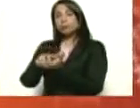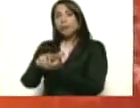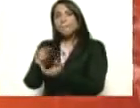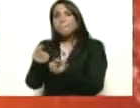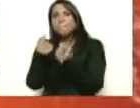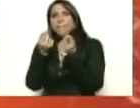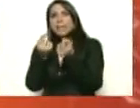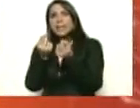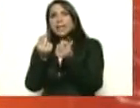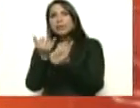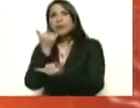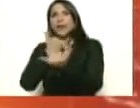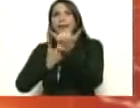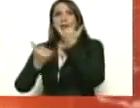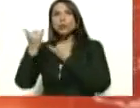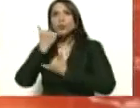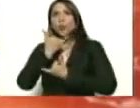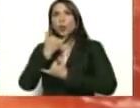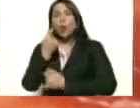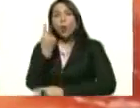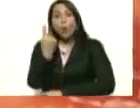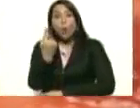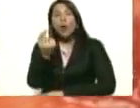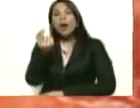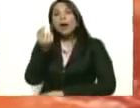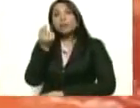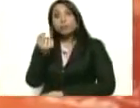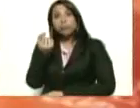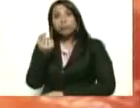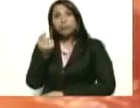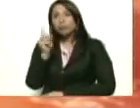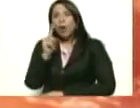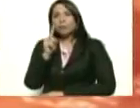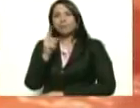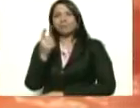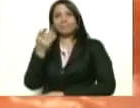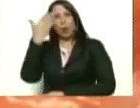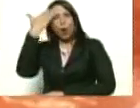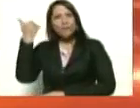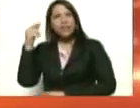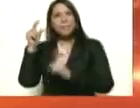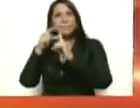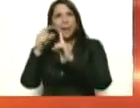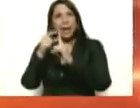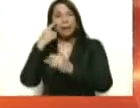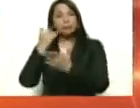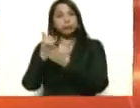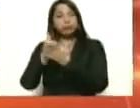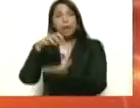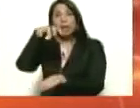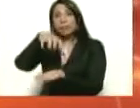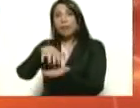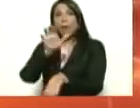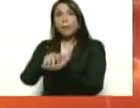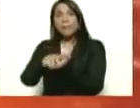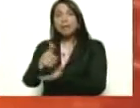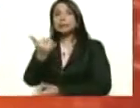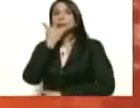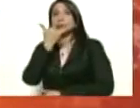o un error, no lo pongamos pequeño, retiro esa palabra. Fíjense lo que pasó en Nueva Esparta. Un error